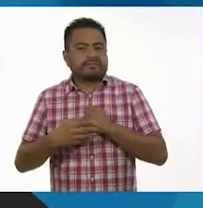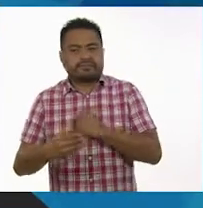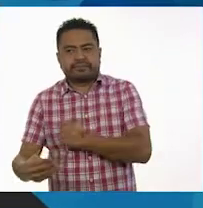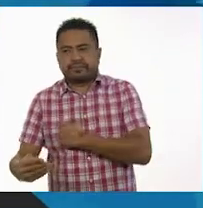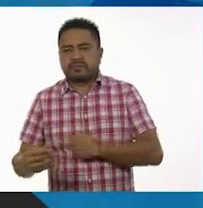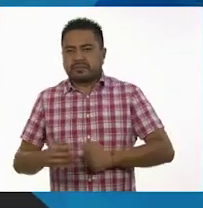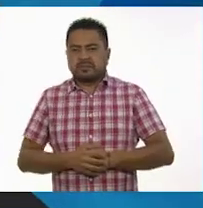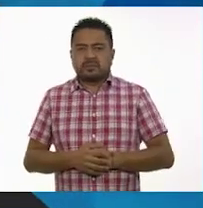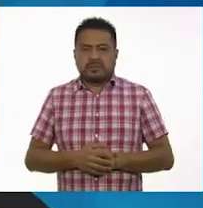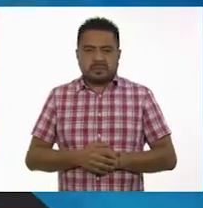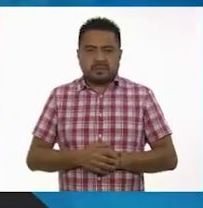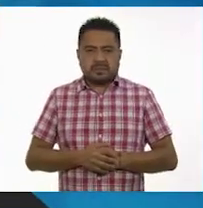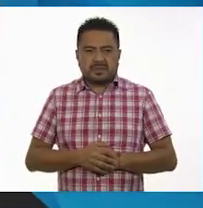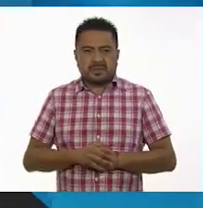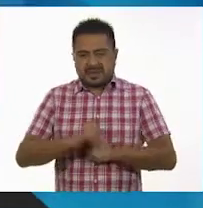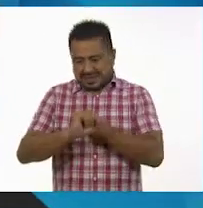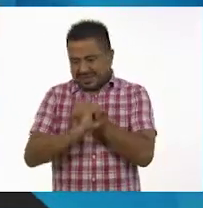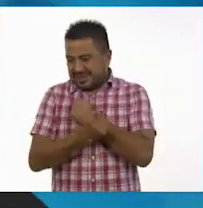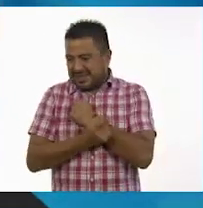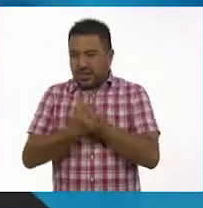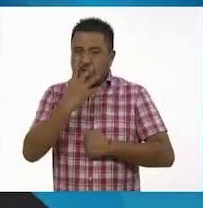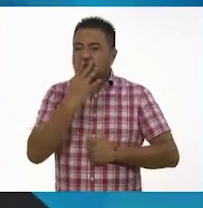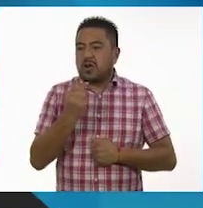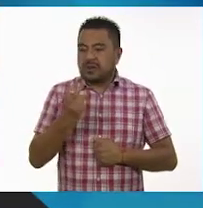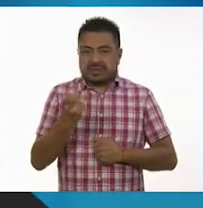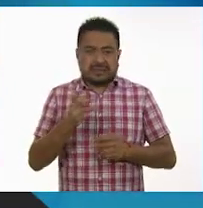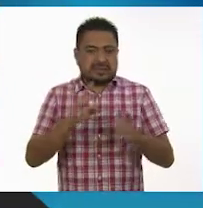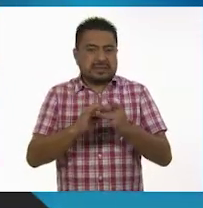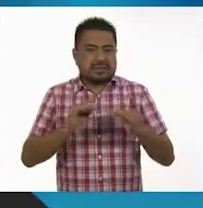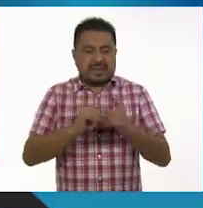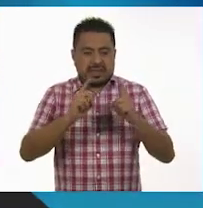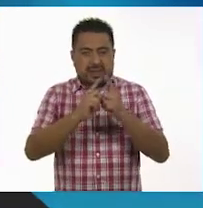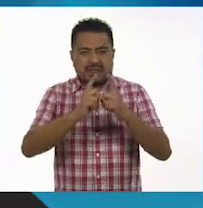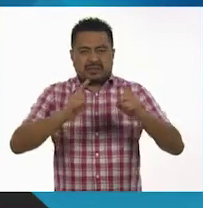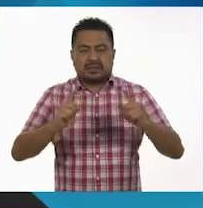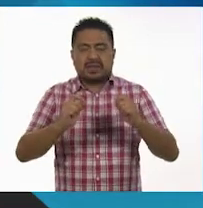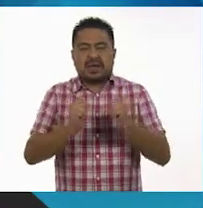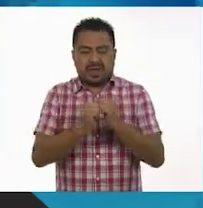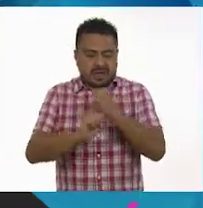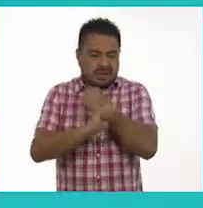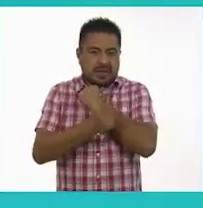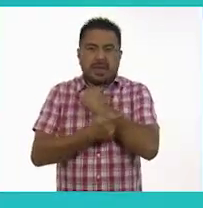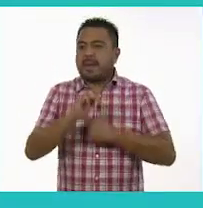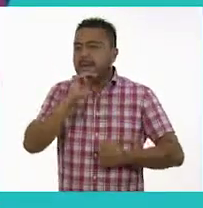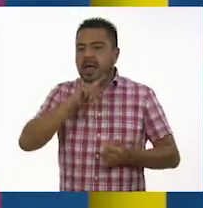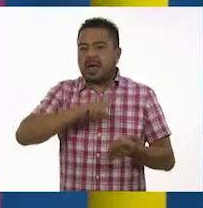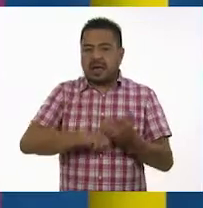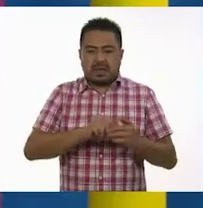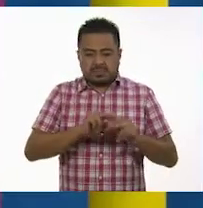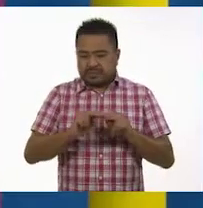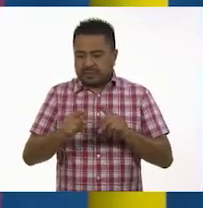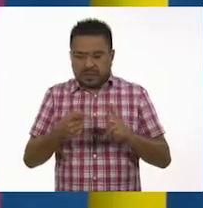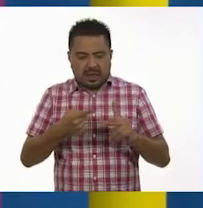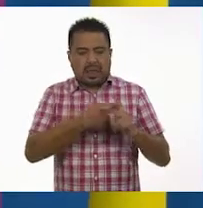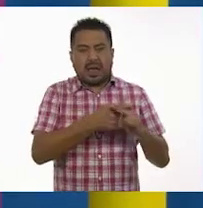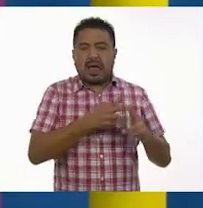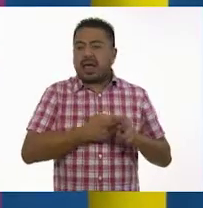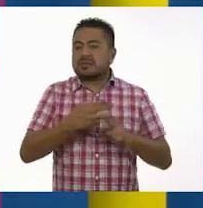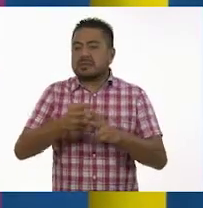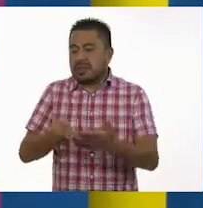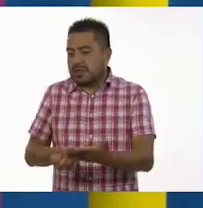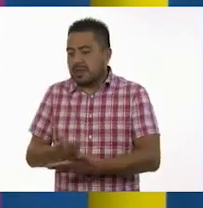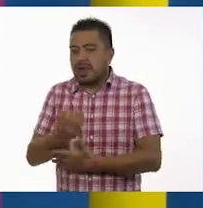La gestación de los lobos, es decir, el desarrollo en el vientre materno desde la fecundación hasta el